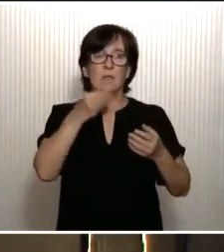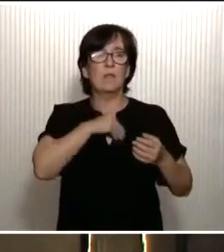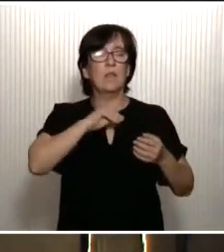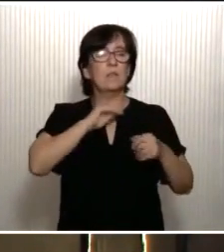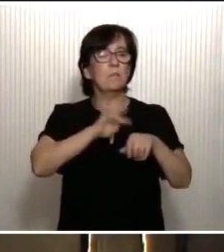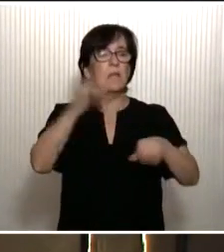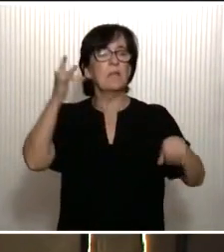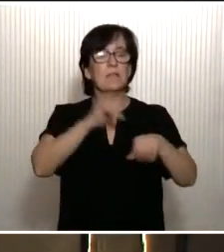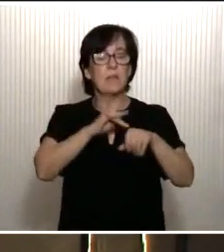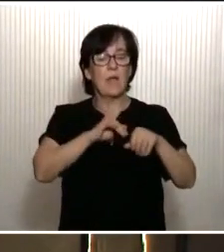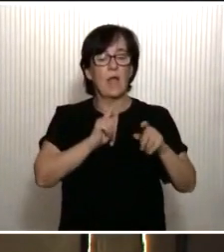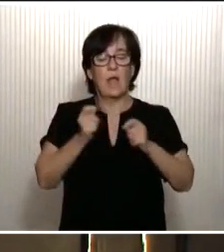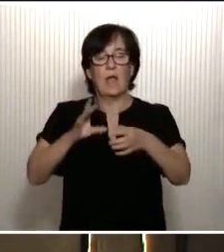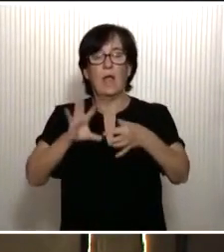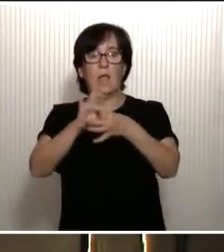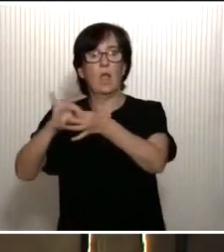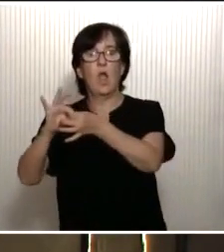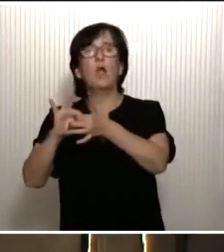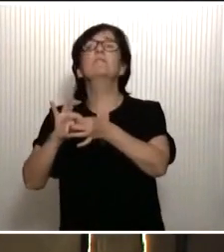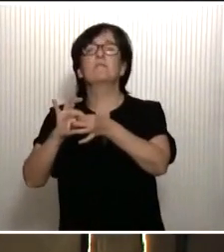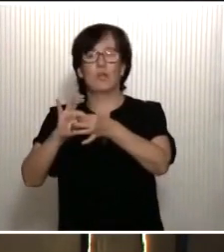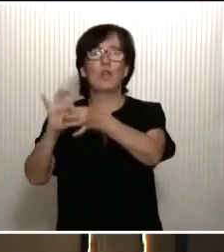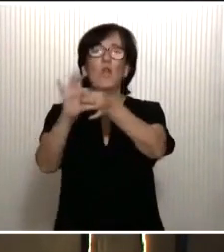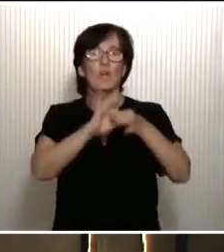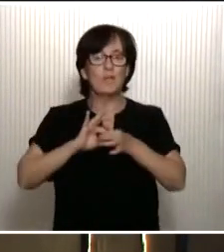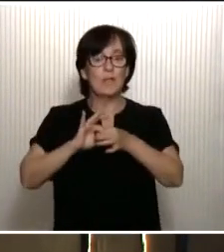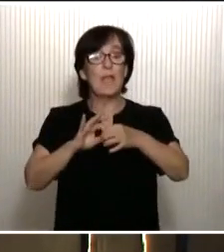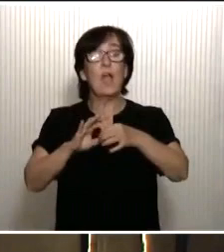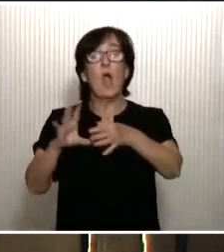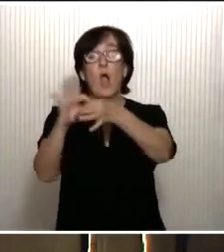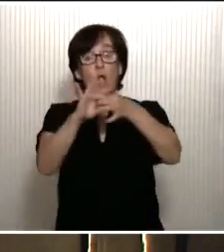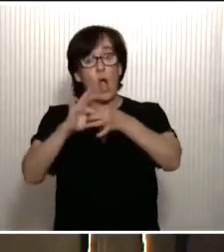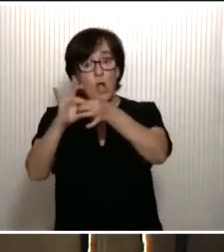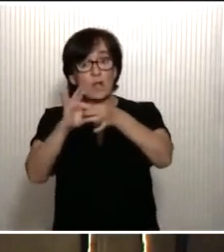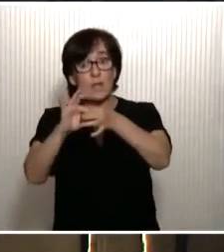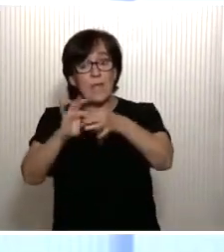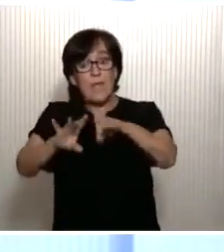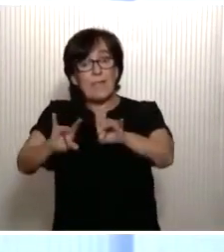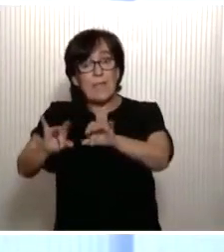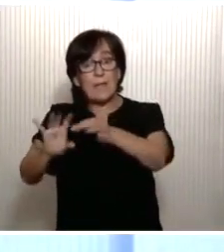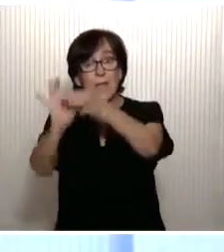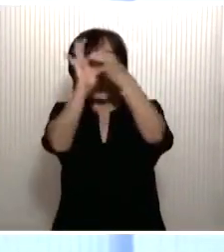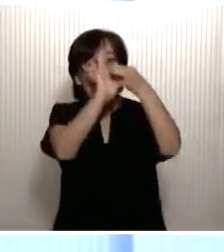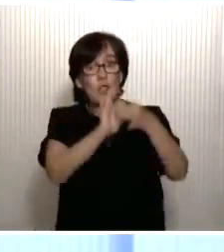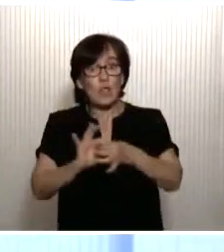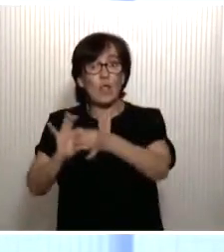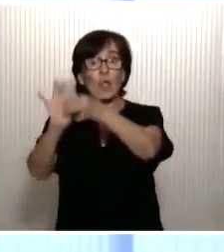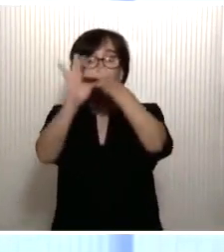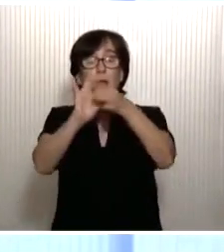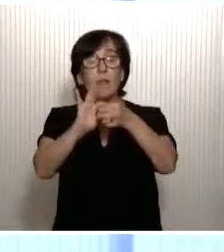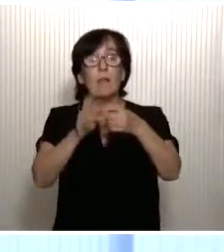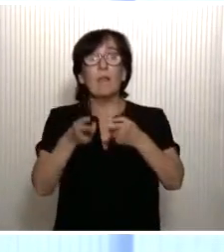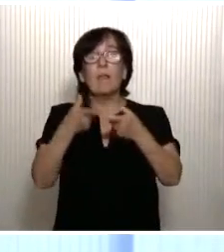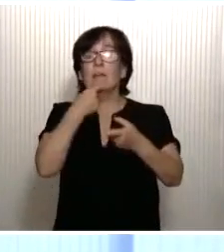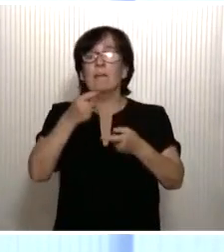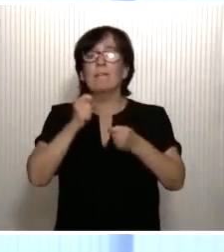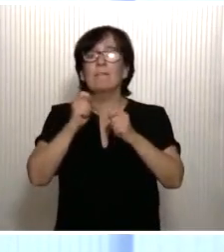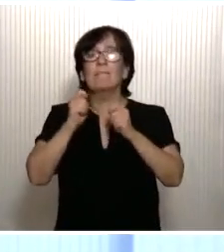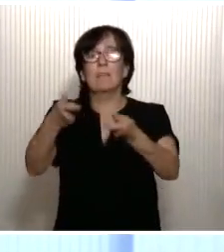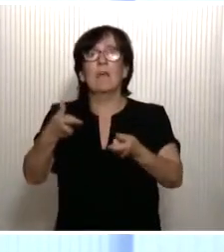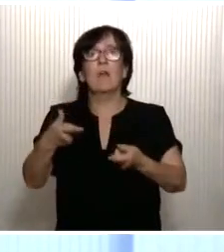digital propicia una España cohesionada. Y una España cohesionada, en lo territorial, facilita una España verde.